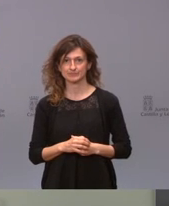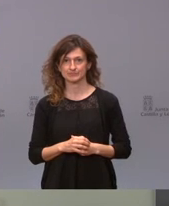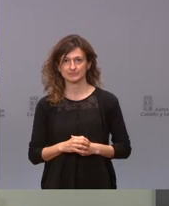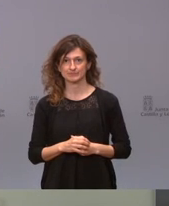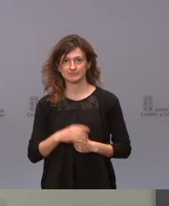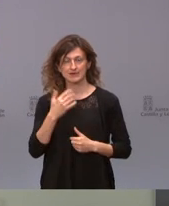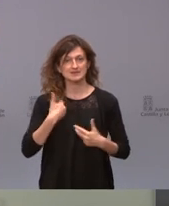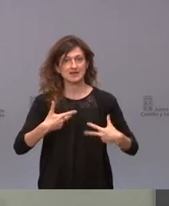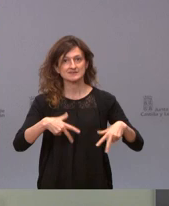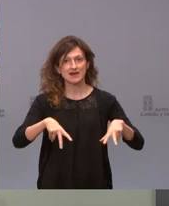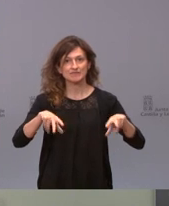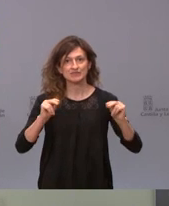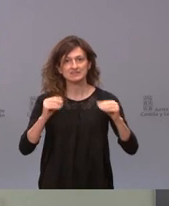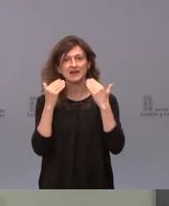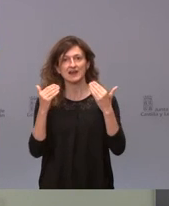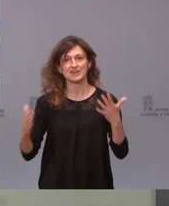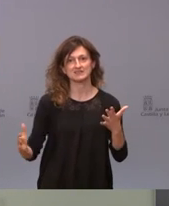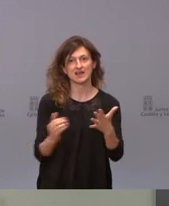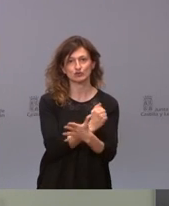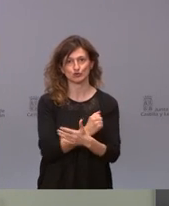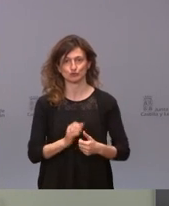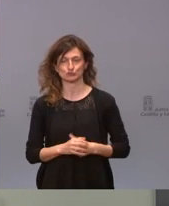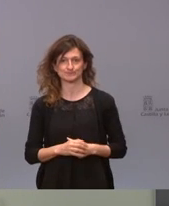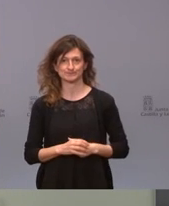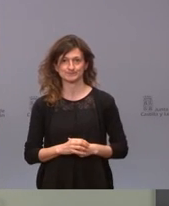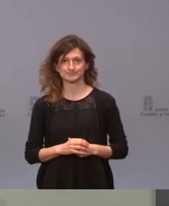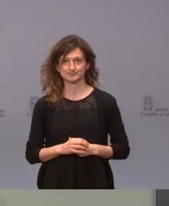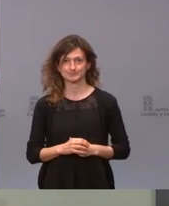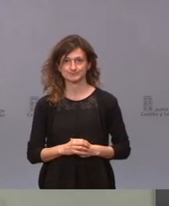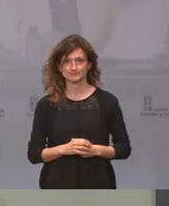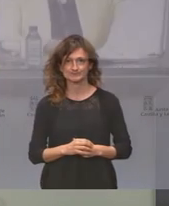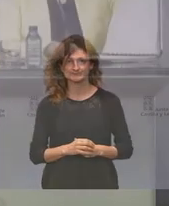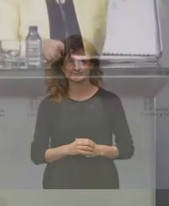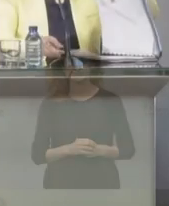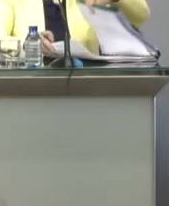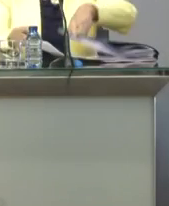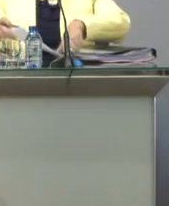hemos llegado al final muchas gracias a todos muchas gracias gracias Thank you.